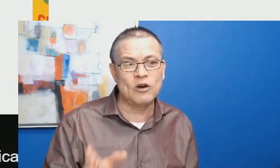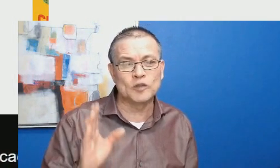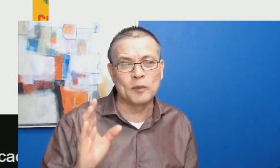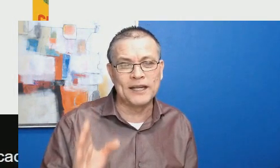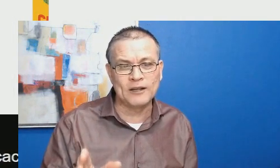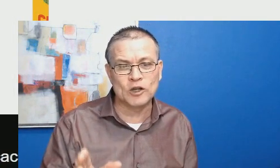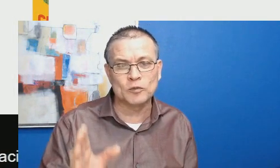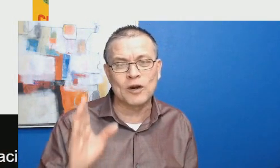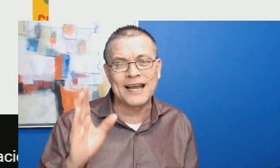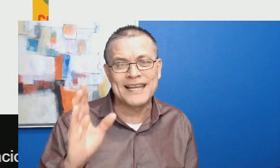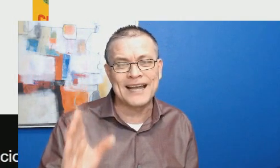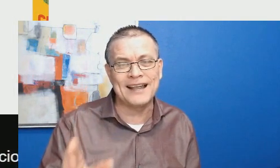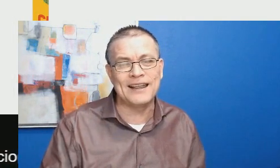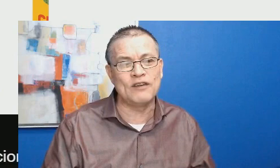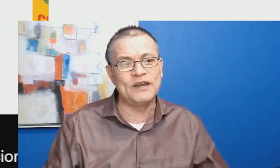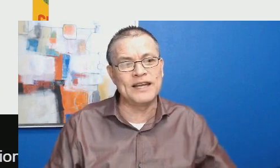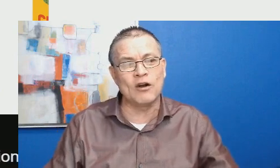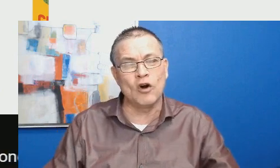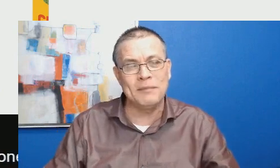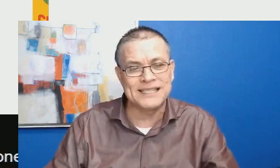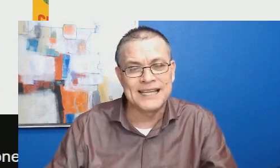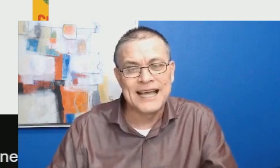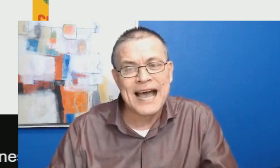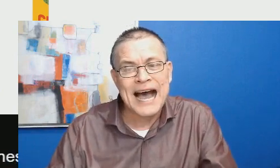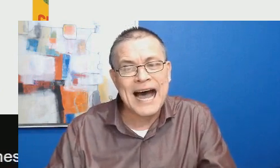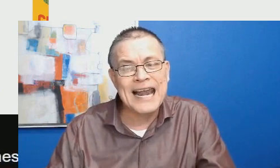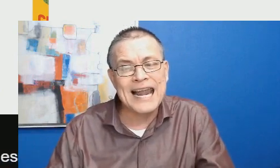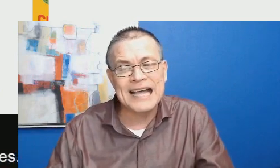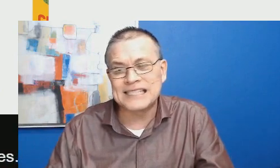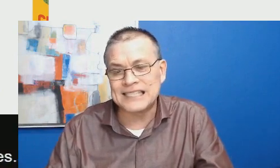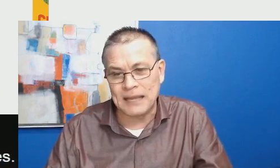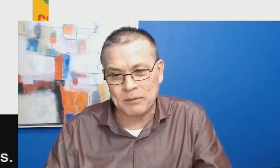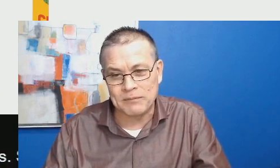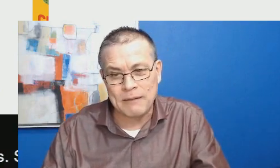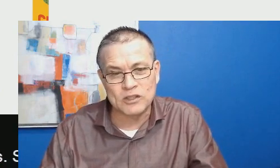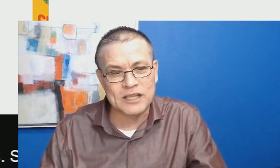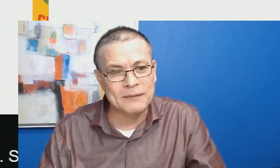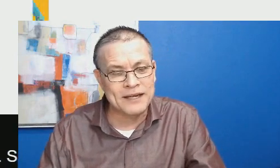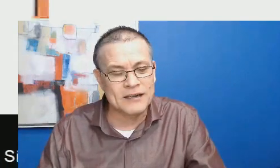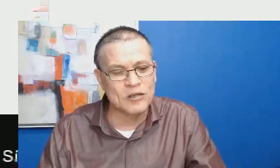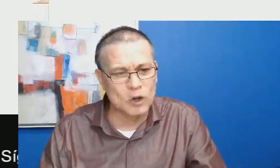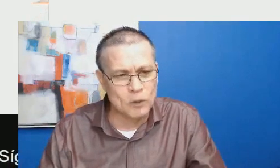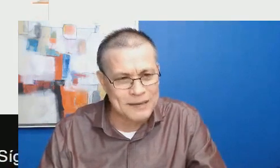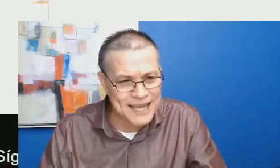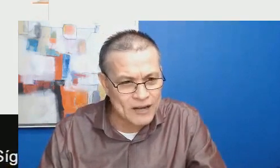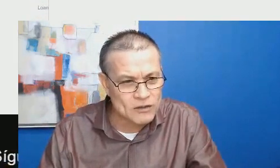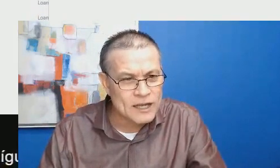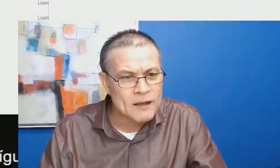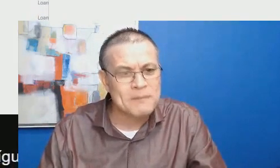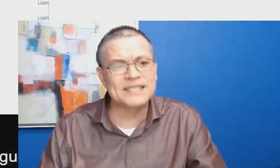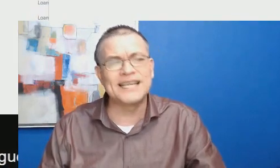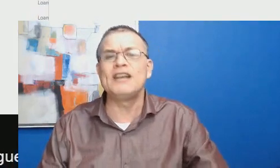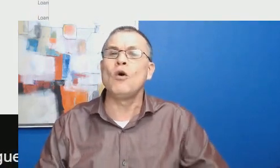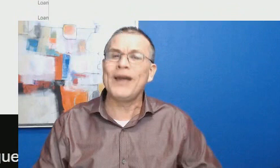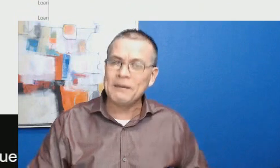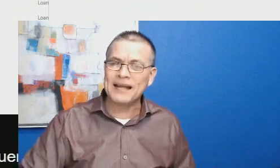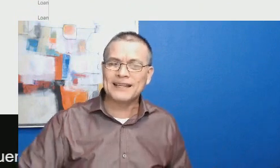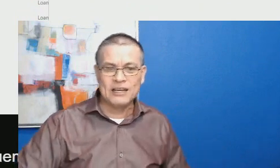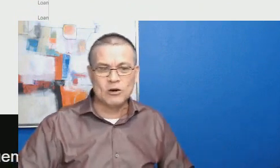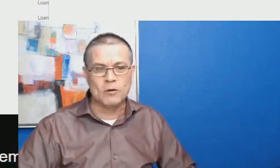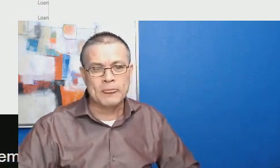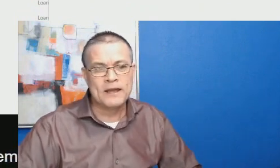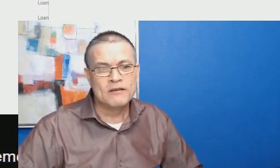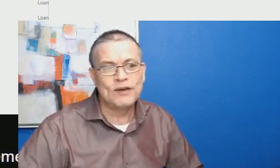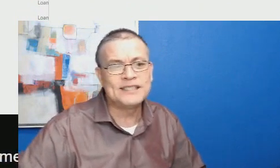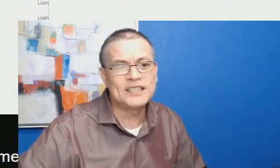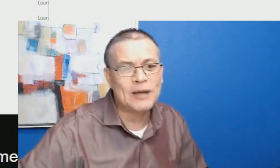reaccionaron los políticos por la llegada de Delfina Gómez a la CEP. Vamos a ver lo que opinaron. Marcelo Hebra